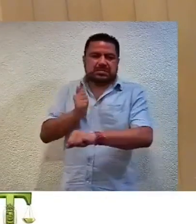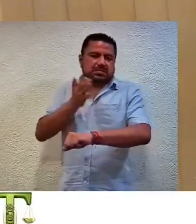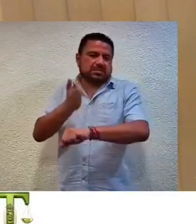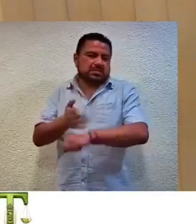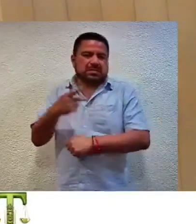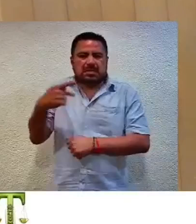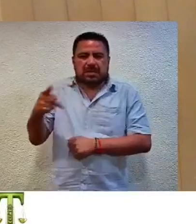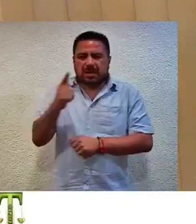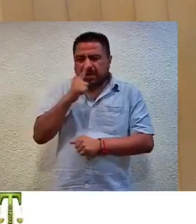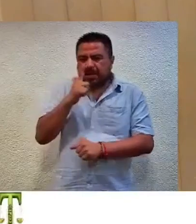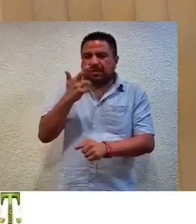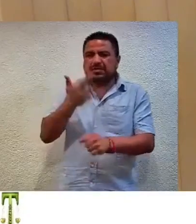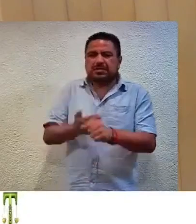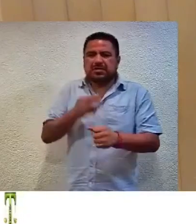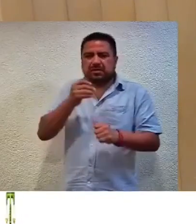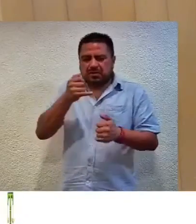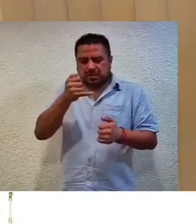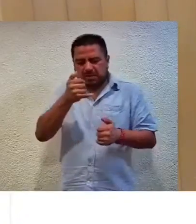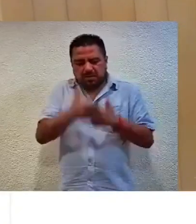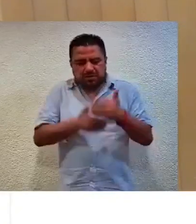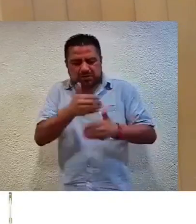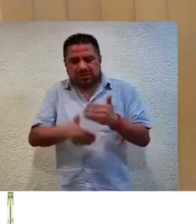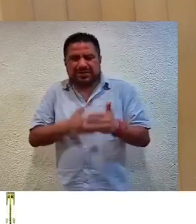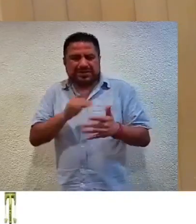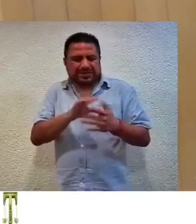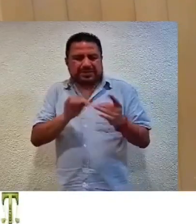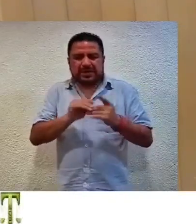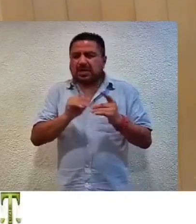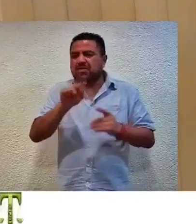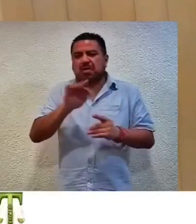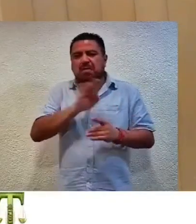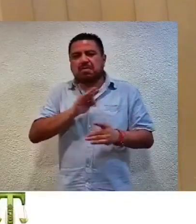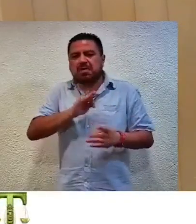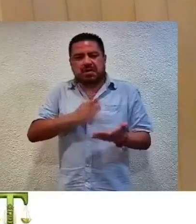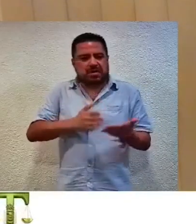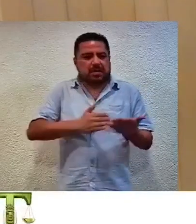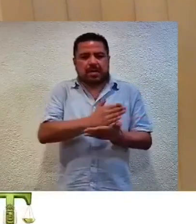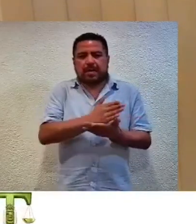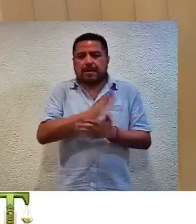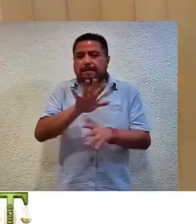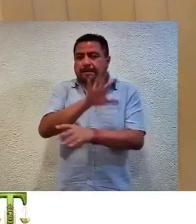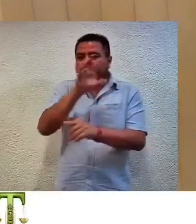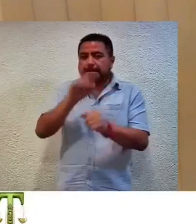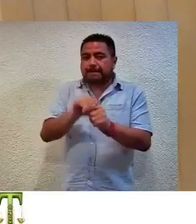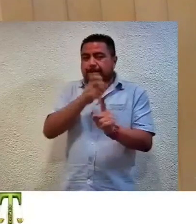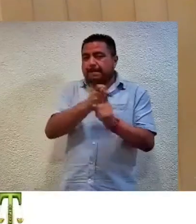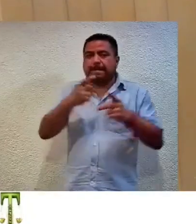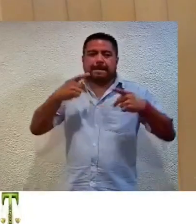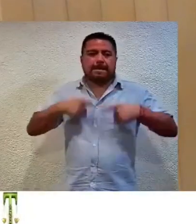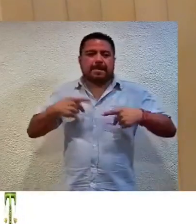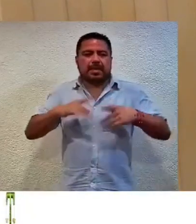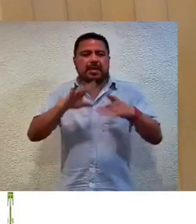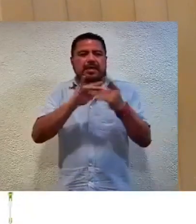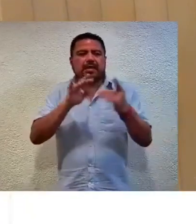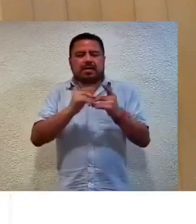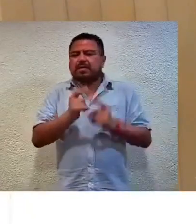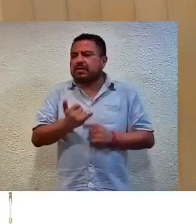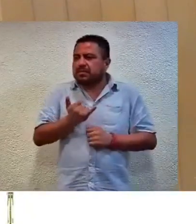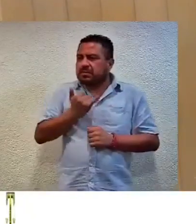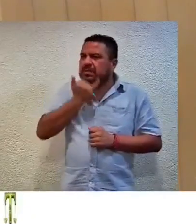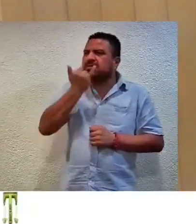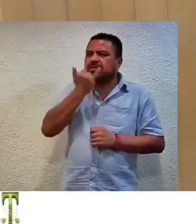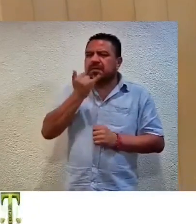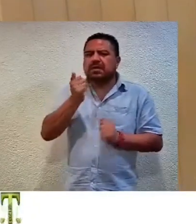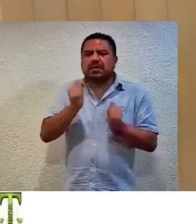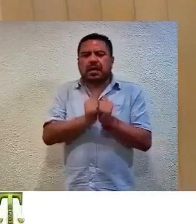autoridad responsable en el procedimiento referido, es infundado el agravio, toda vez que la actora parte de una premisa incorrecta al afirmar que han